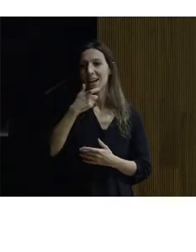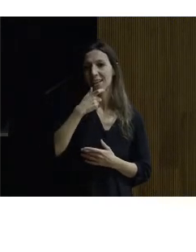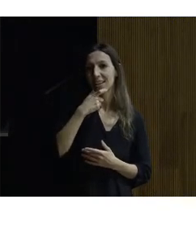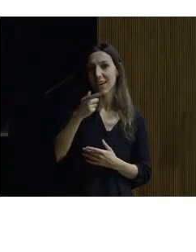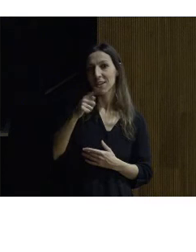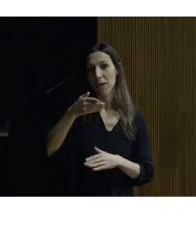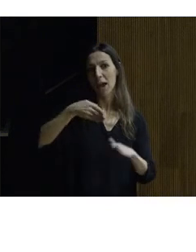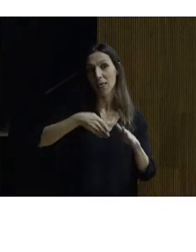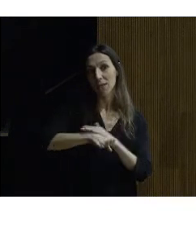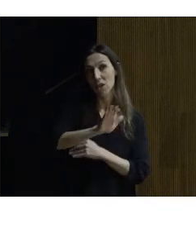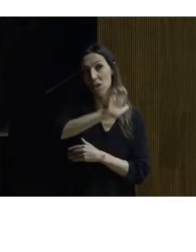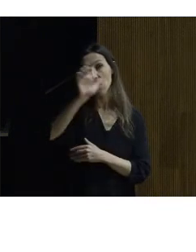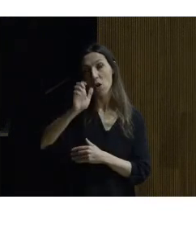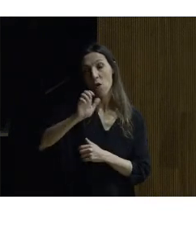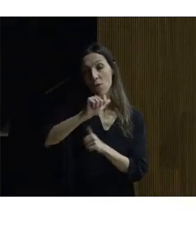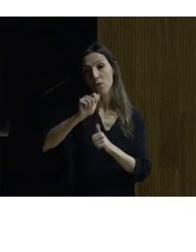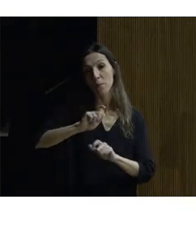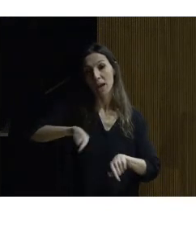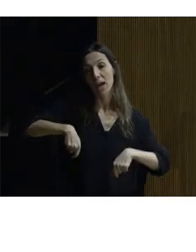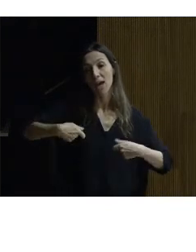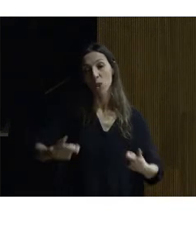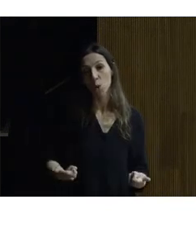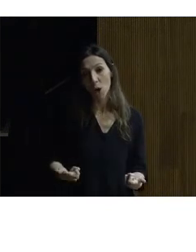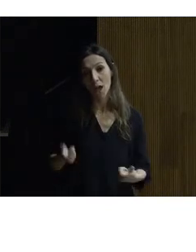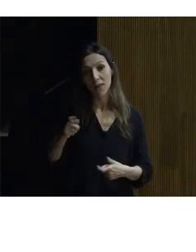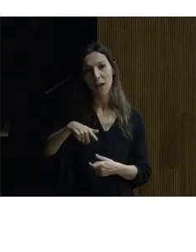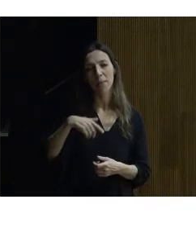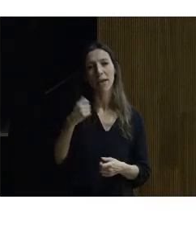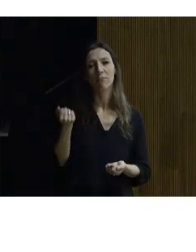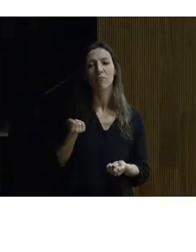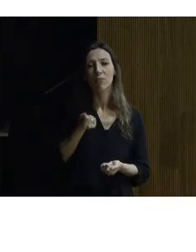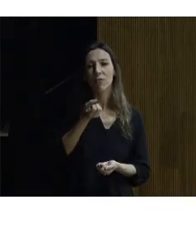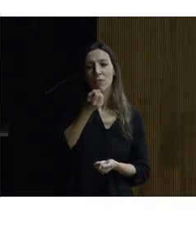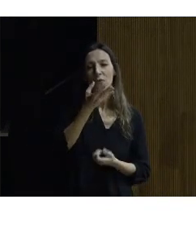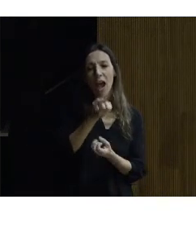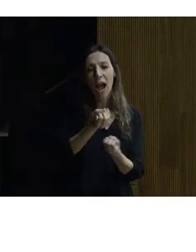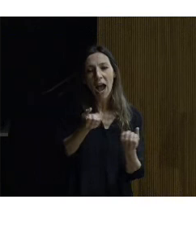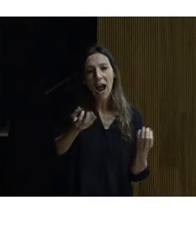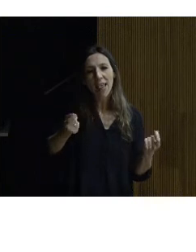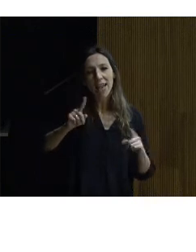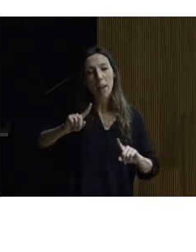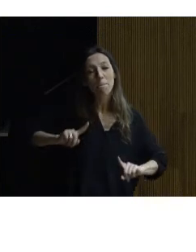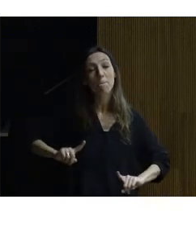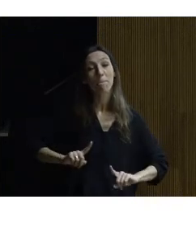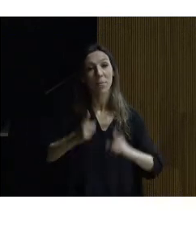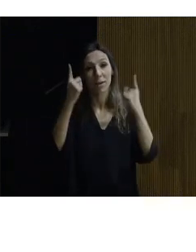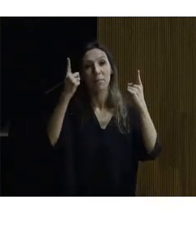que allí brota de una forma natural y nos vamos a ir también a un jardín al primero que se hizo al orto botánico de Padua y ya